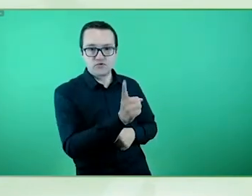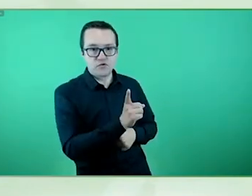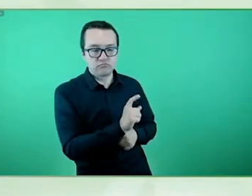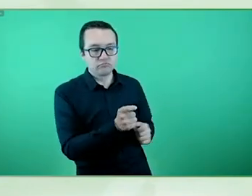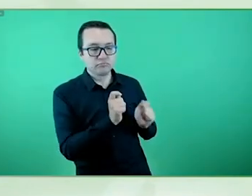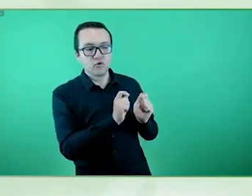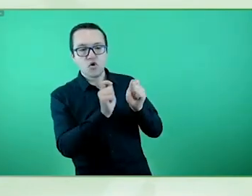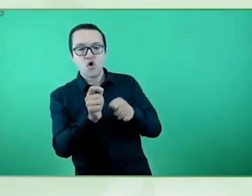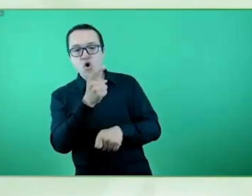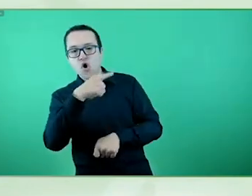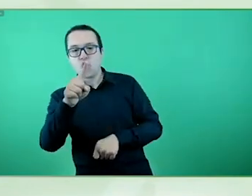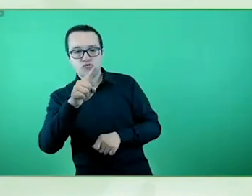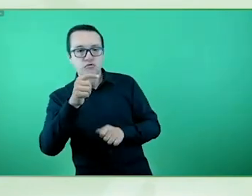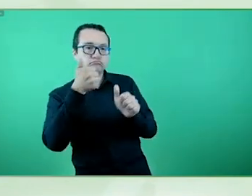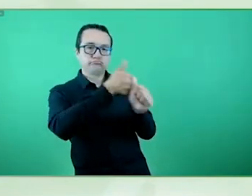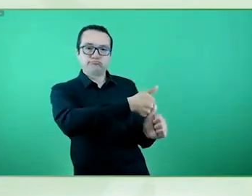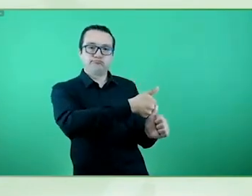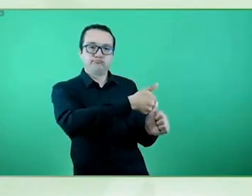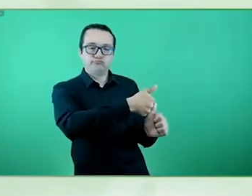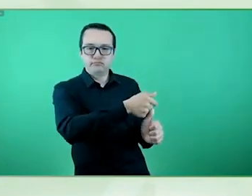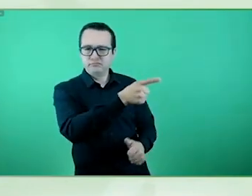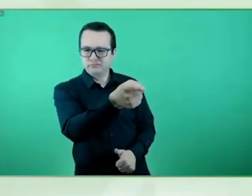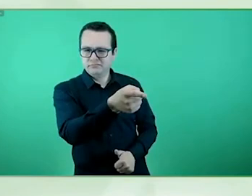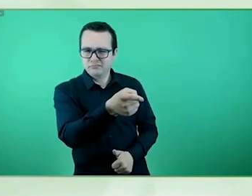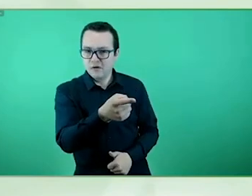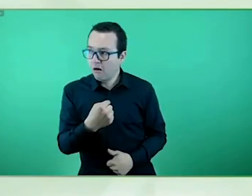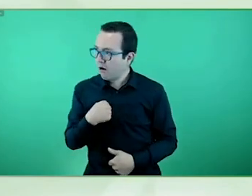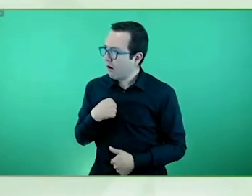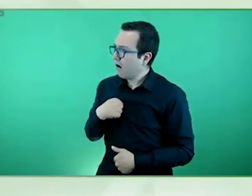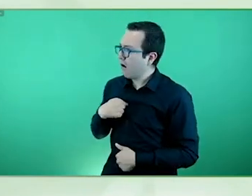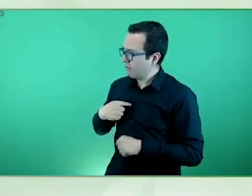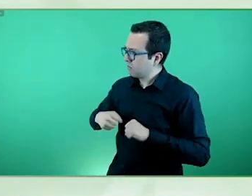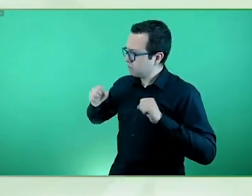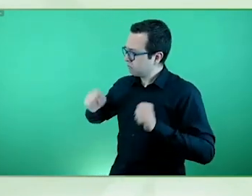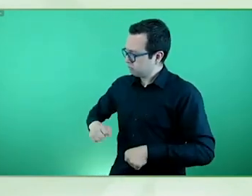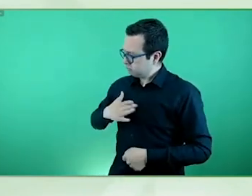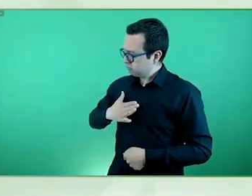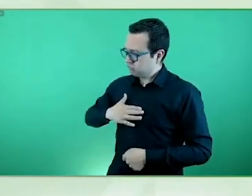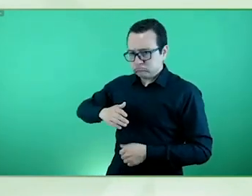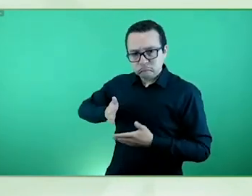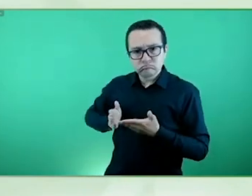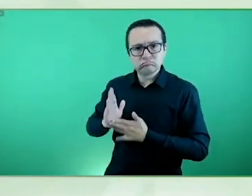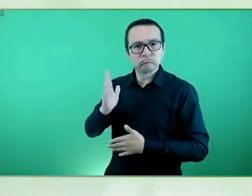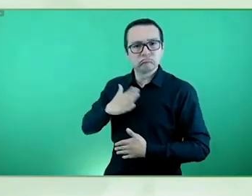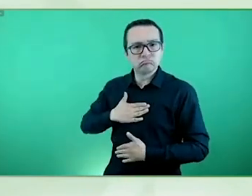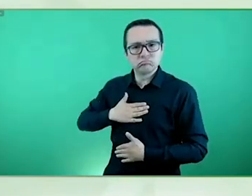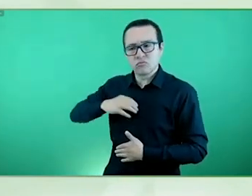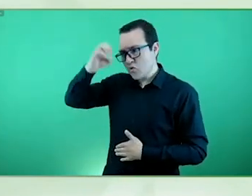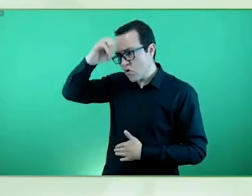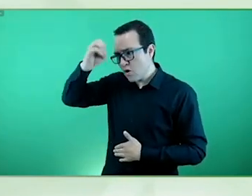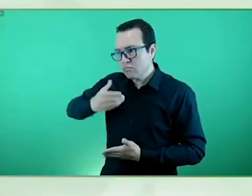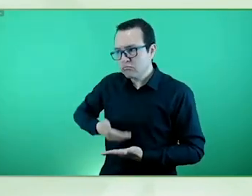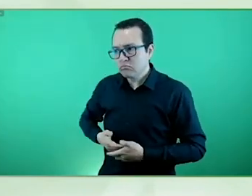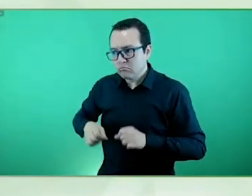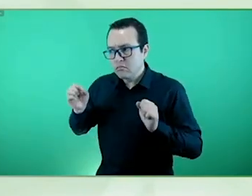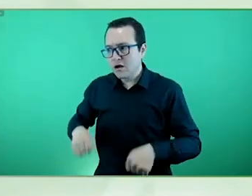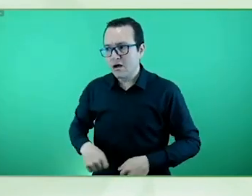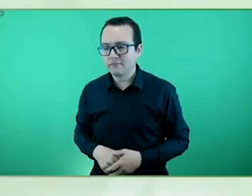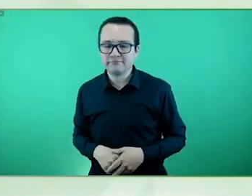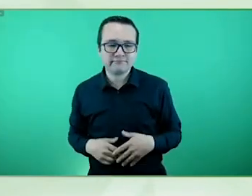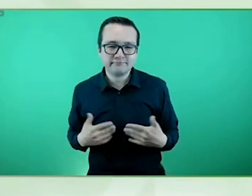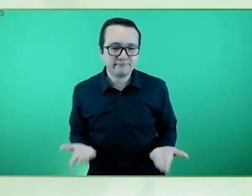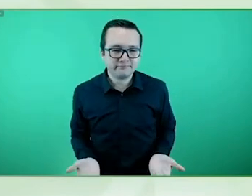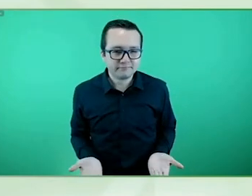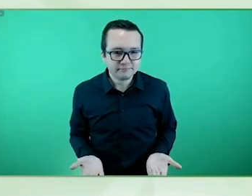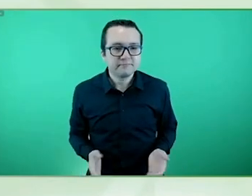participación política y por supuesto del derecho al voto en doce de los estados